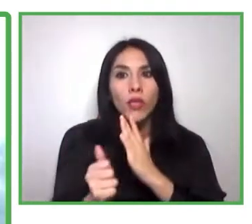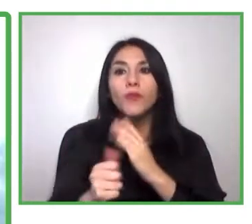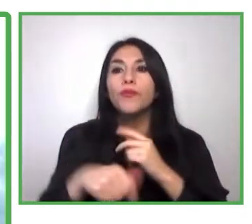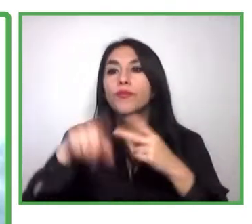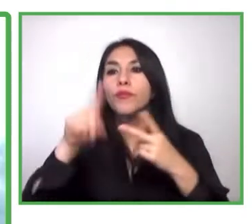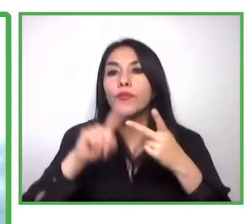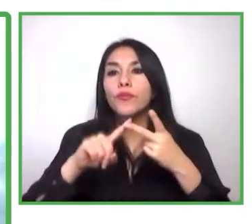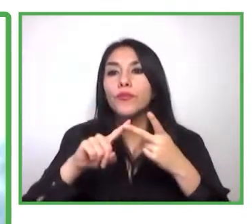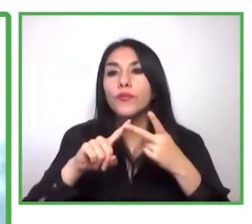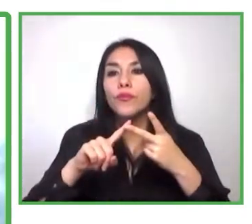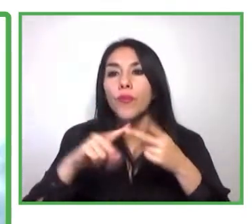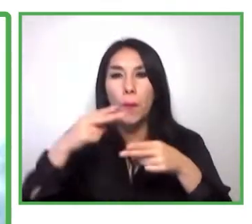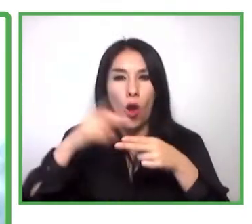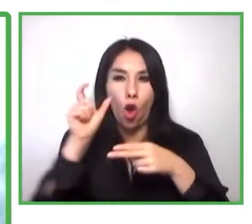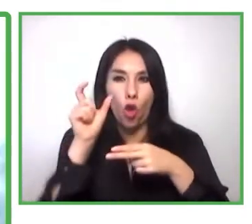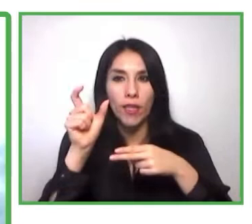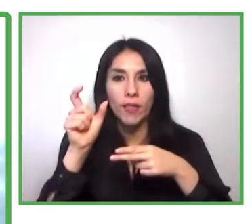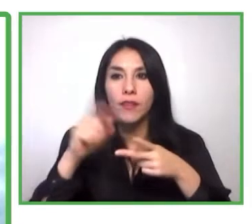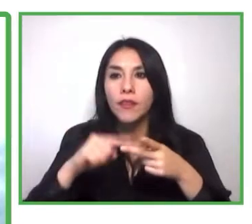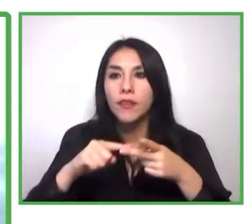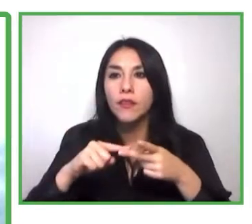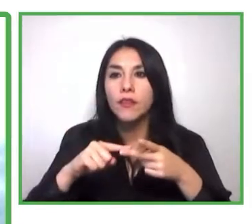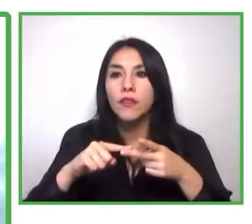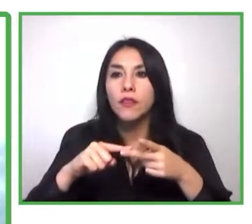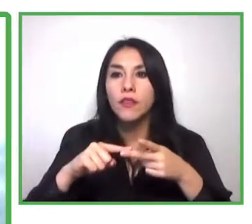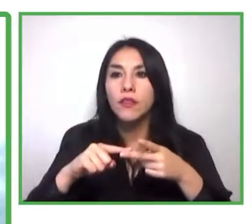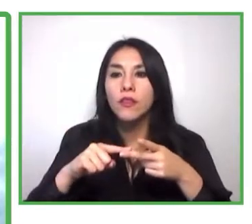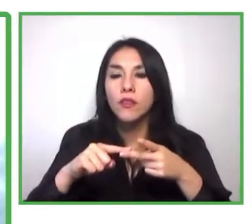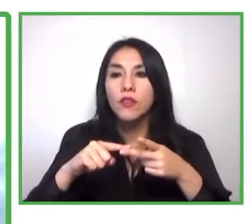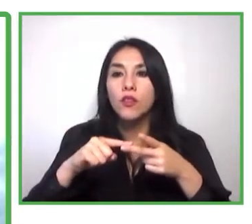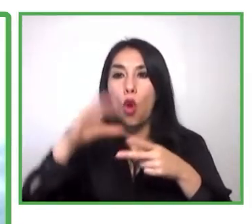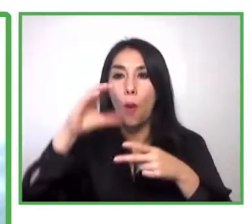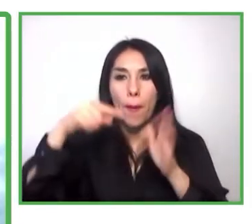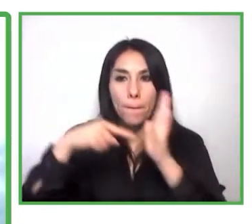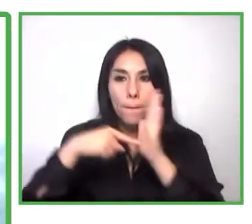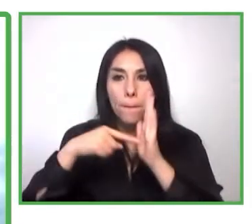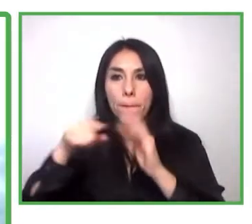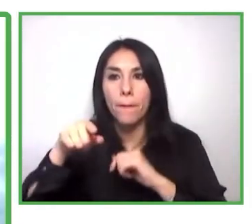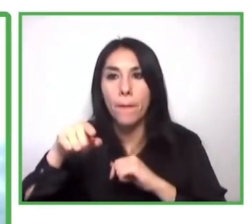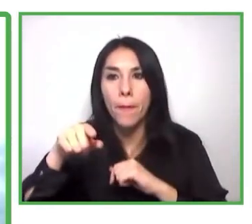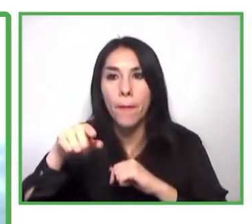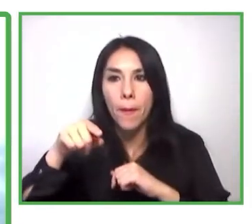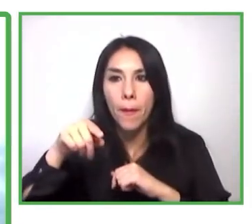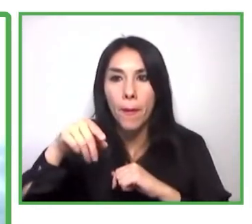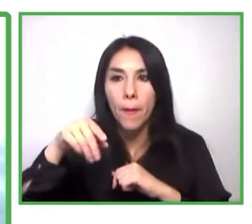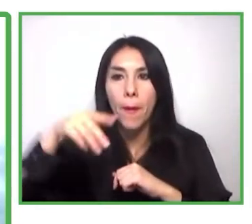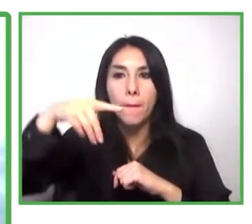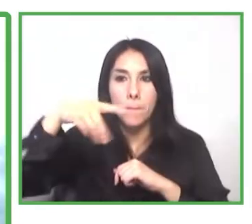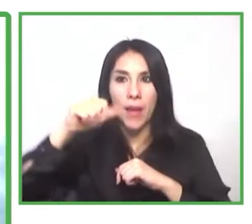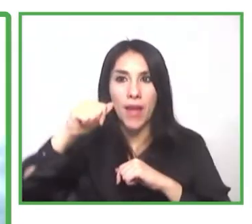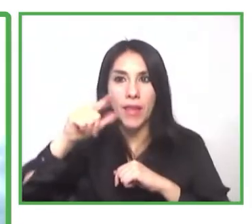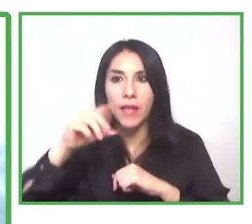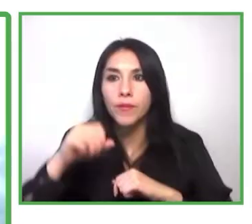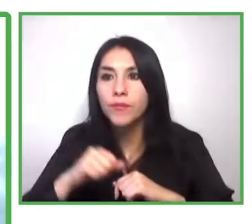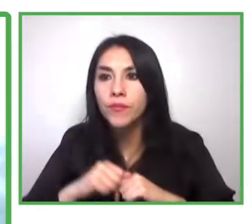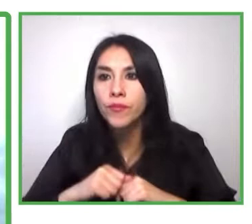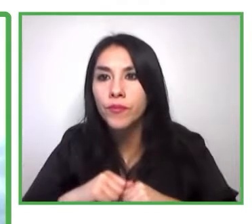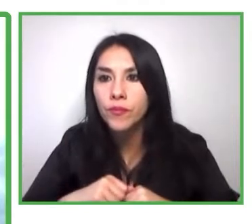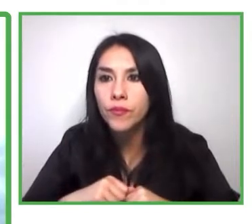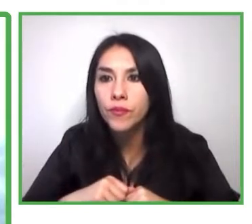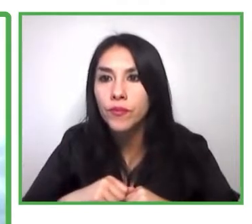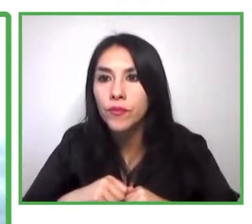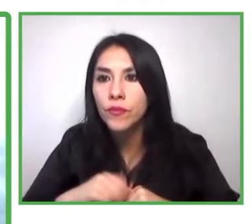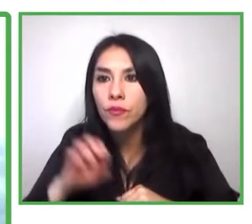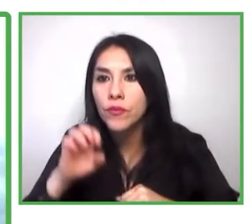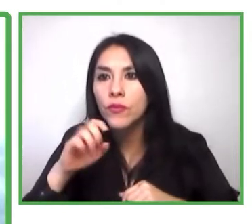seguir con Paola Ortega, gerente general de Blanco Consultores, cofundadora y directora de Expo Inclusión Chile y Uruguay. Y finalizaremos